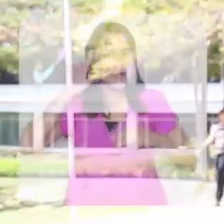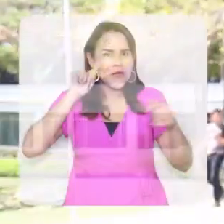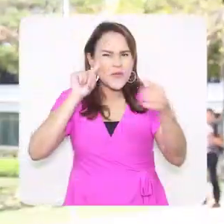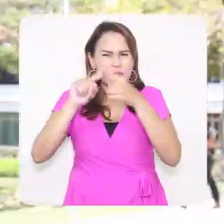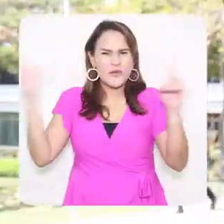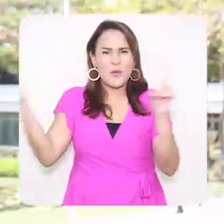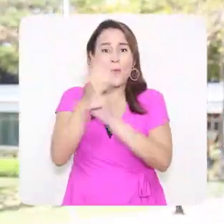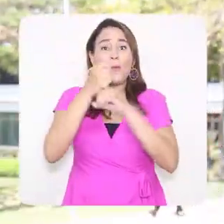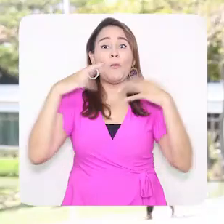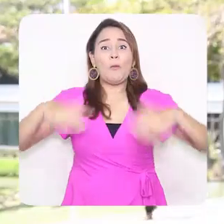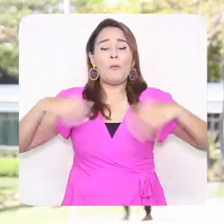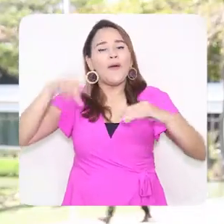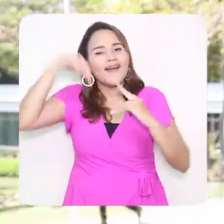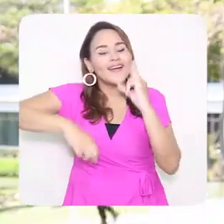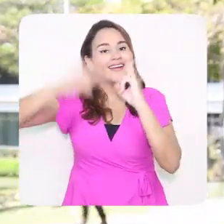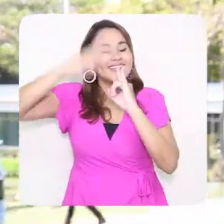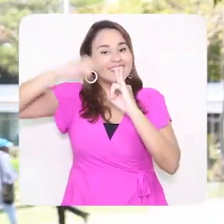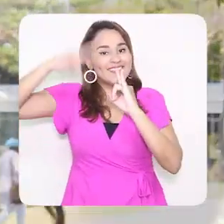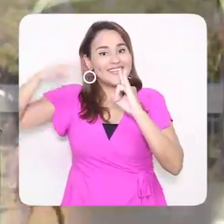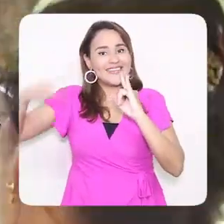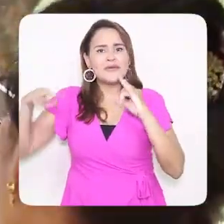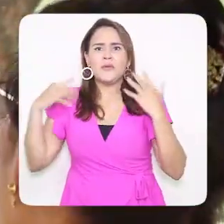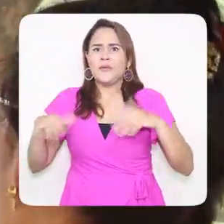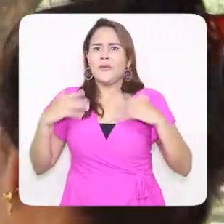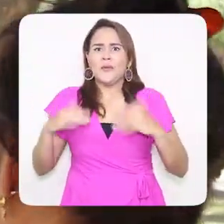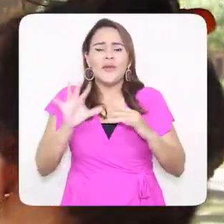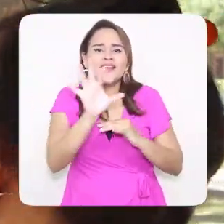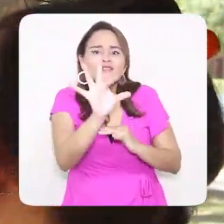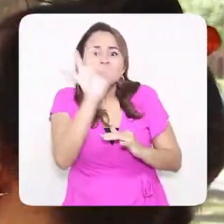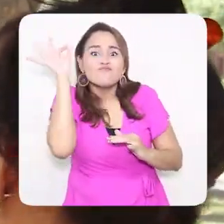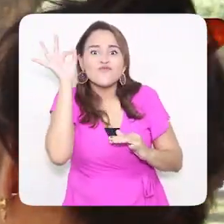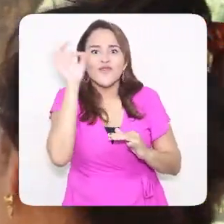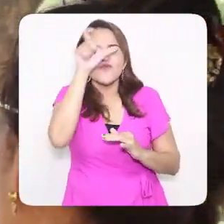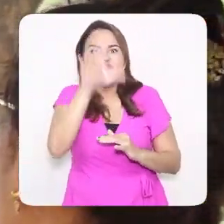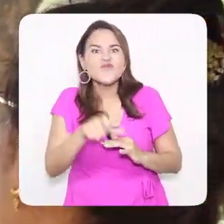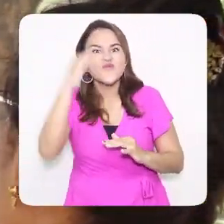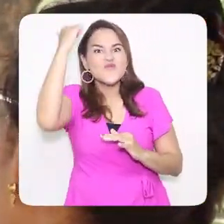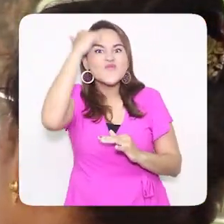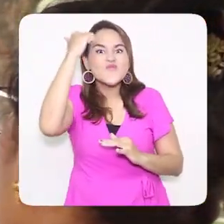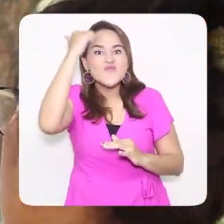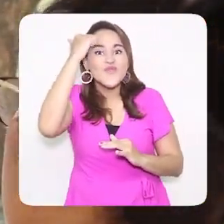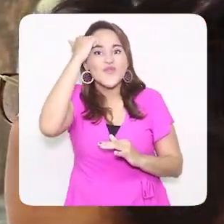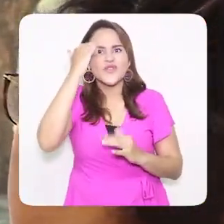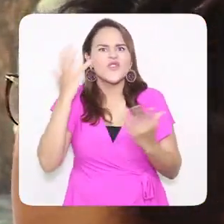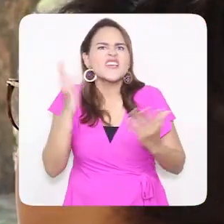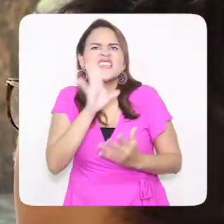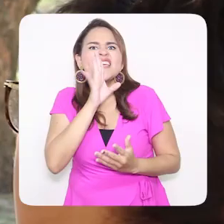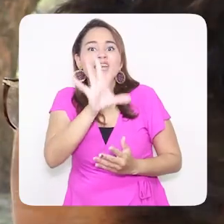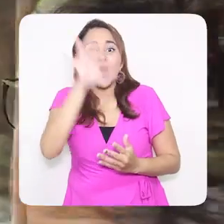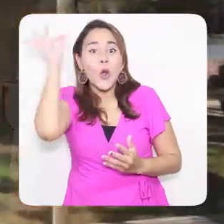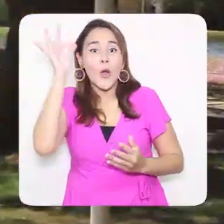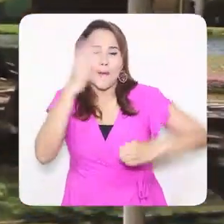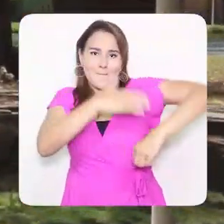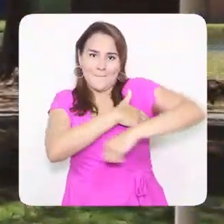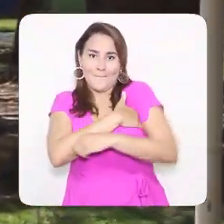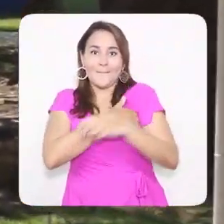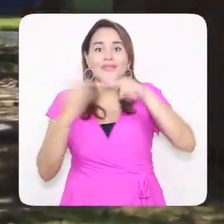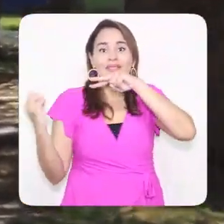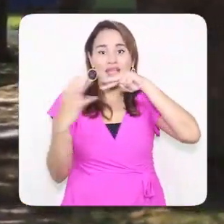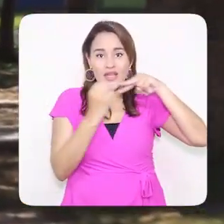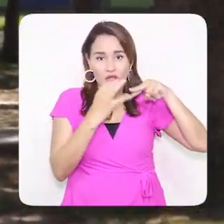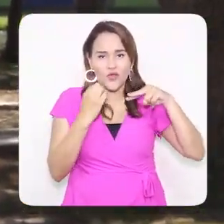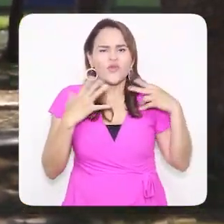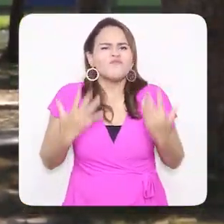Como un logro trascendental para la Universidad del Magdalena, fue catalogada la escogencia por el Ministerio de Educación Nacional del